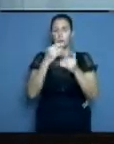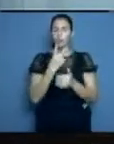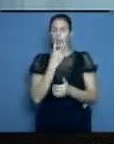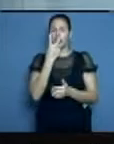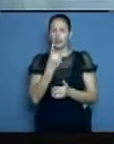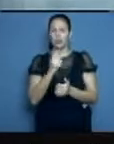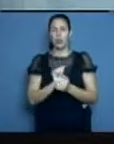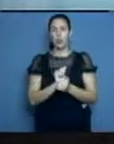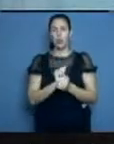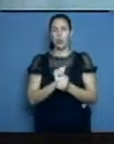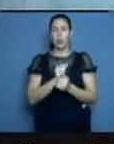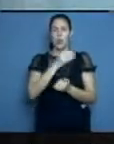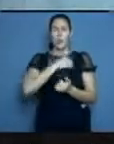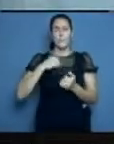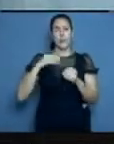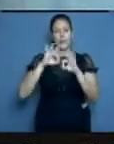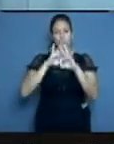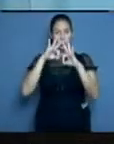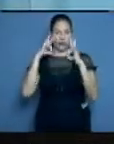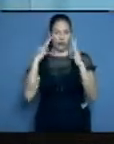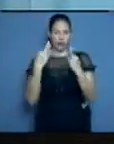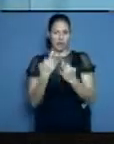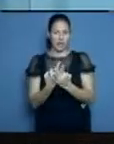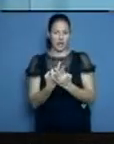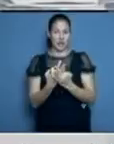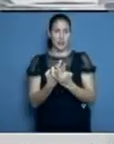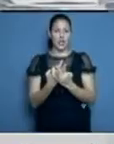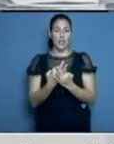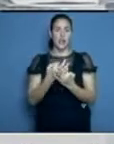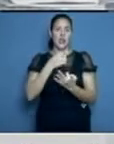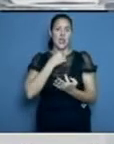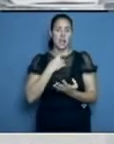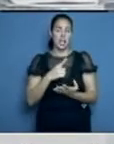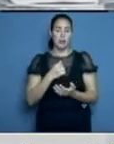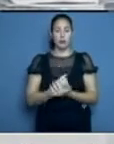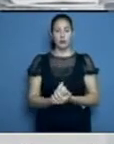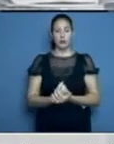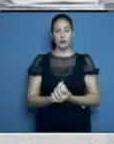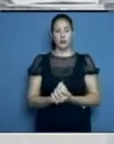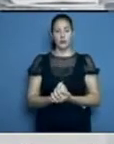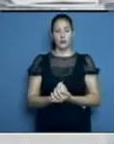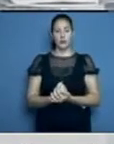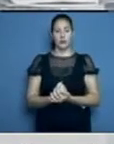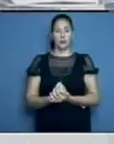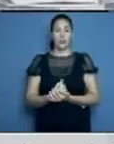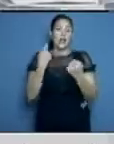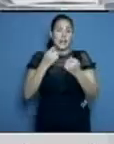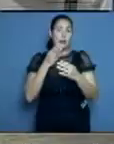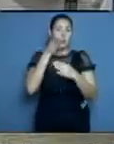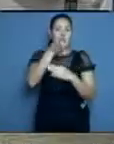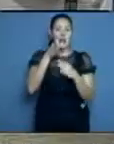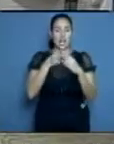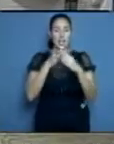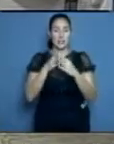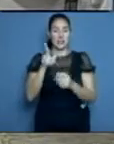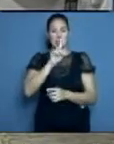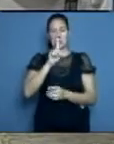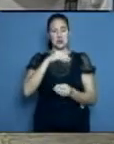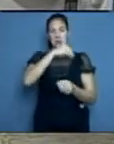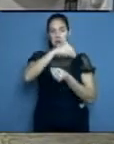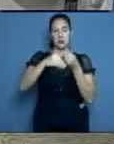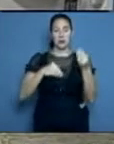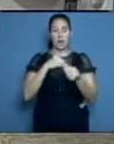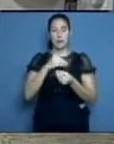familia que no visitan a los hogares es recurrente. Es recurrente. Otros que no quieren tocar al paciente. Llegan a la puerta